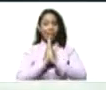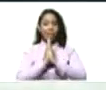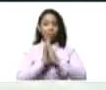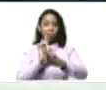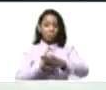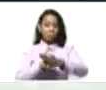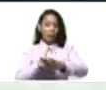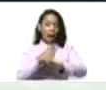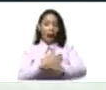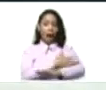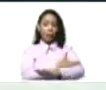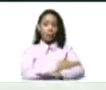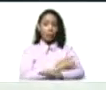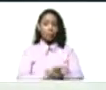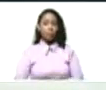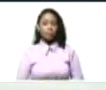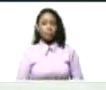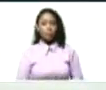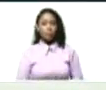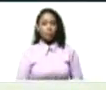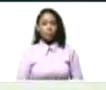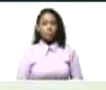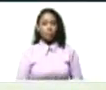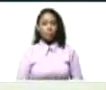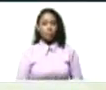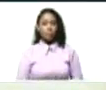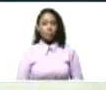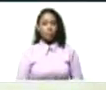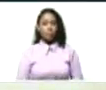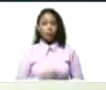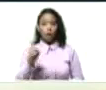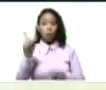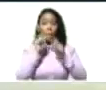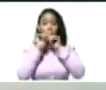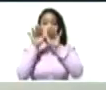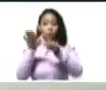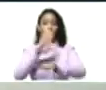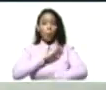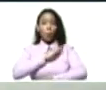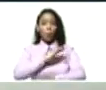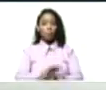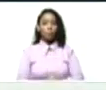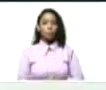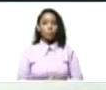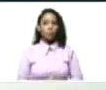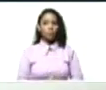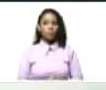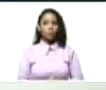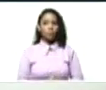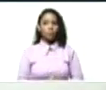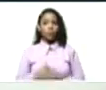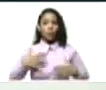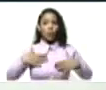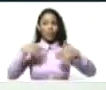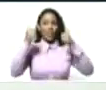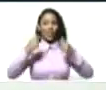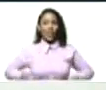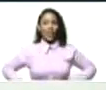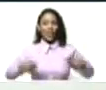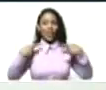tiempo la puso la chinita. Y con sus bendiciones, nos salvó la vida.